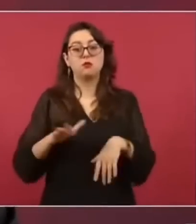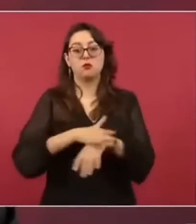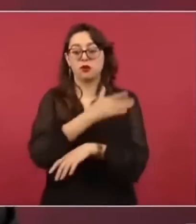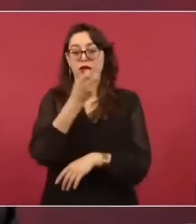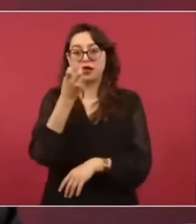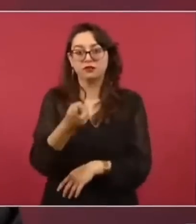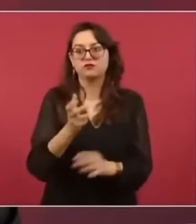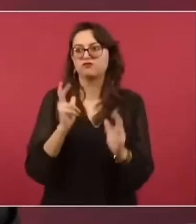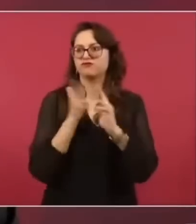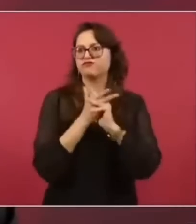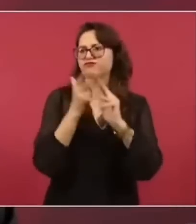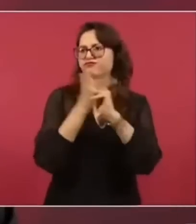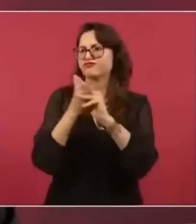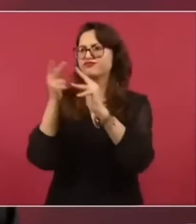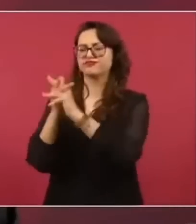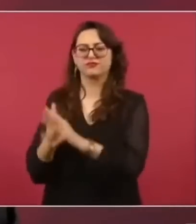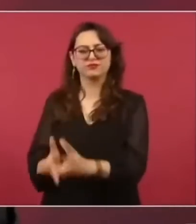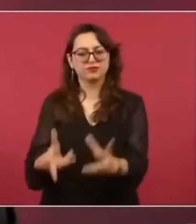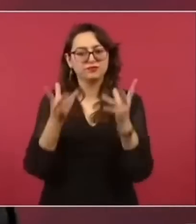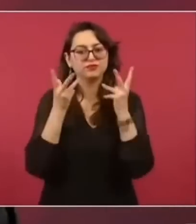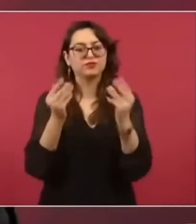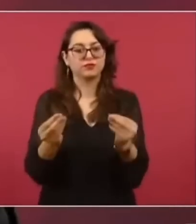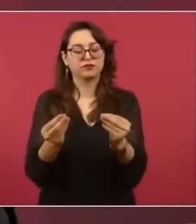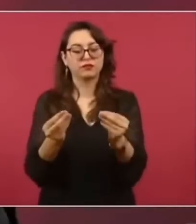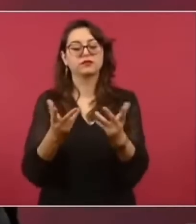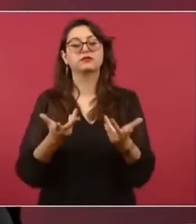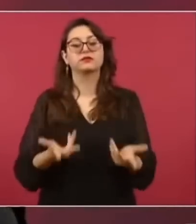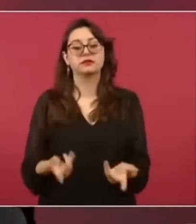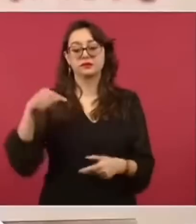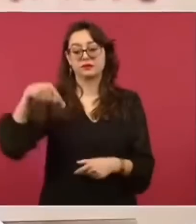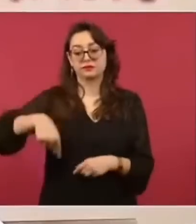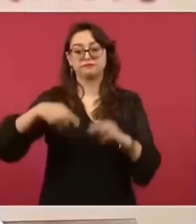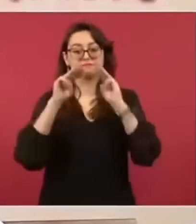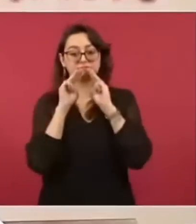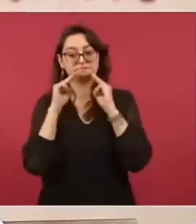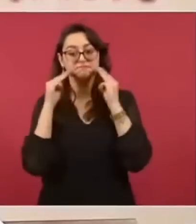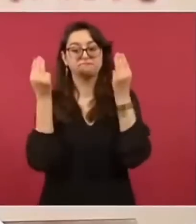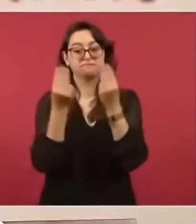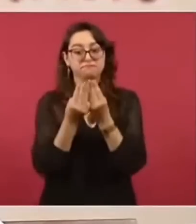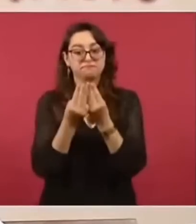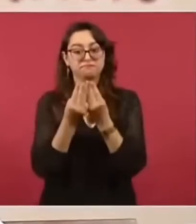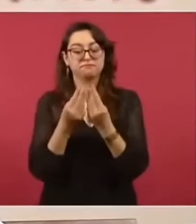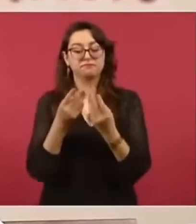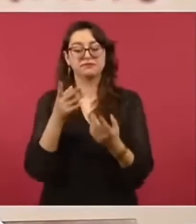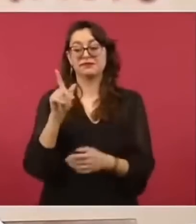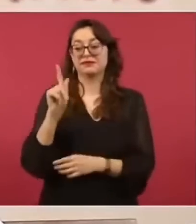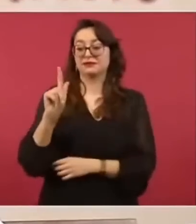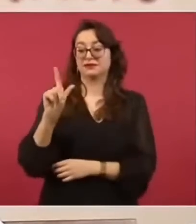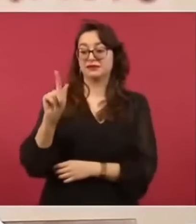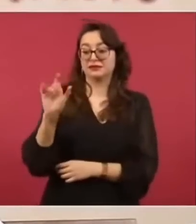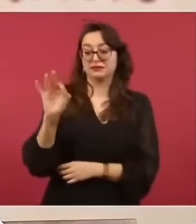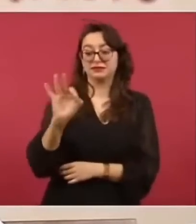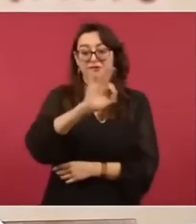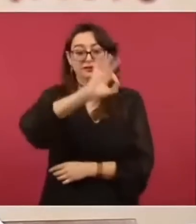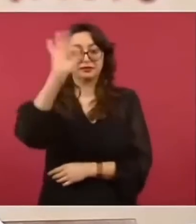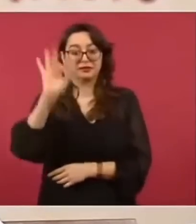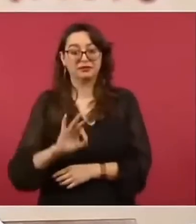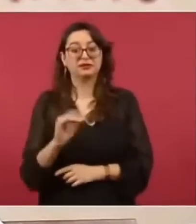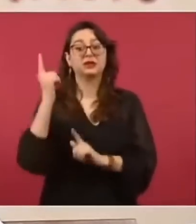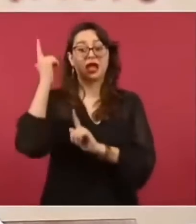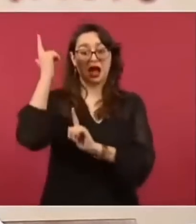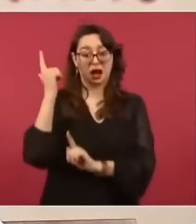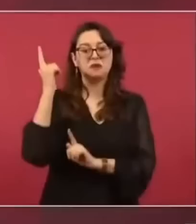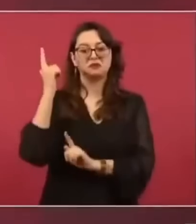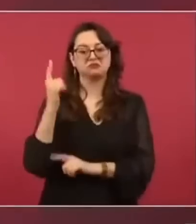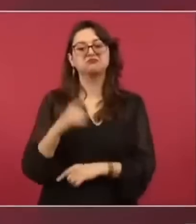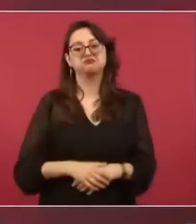De hecho, los carteles de la droga en México y la delincuencia organizada, el 70% de las armas provienen